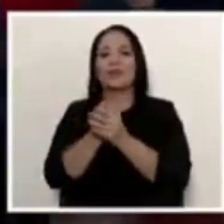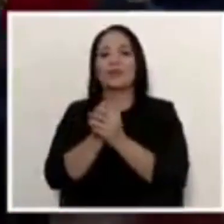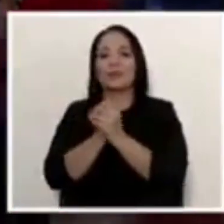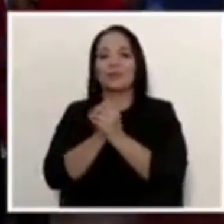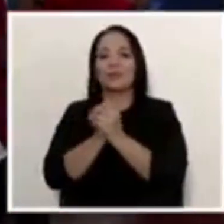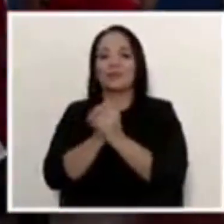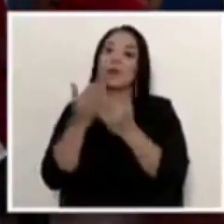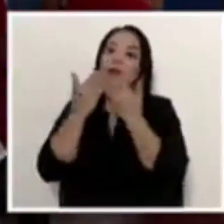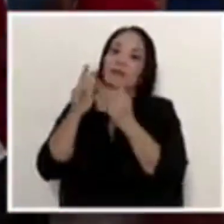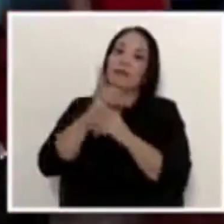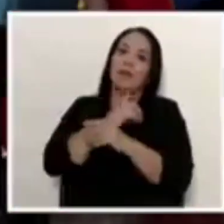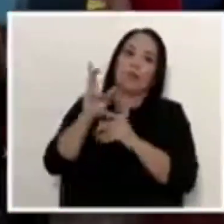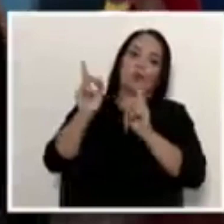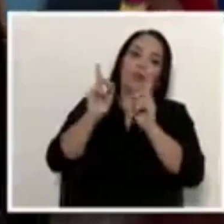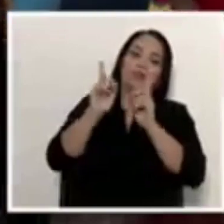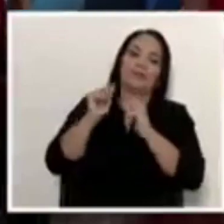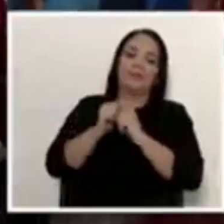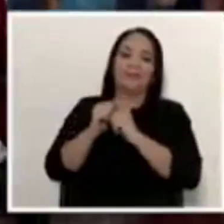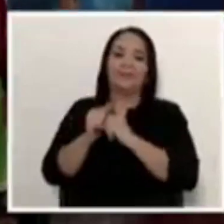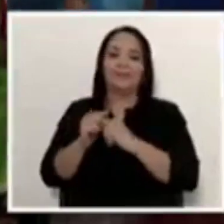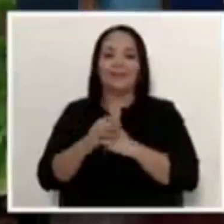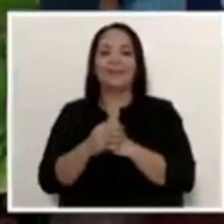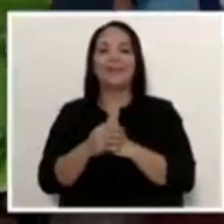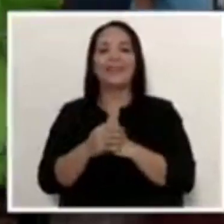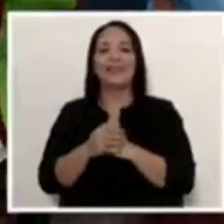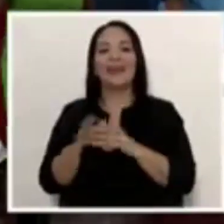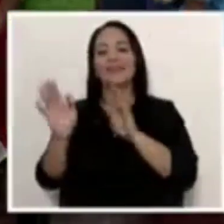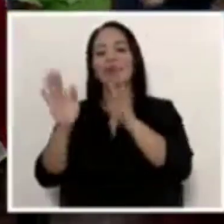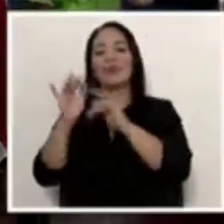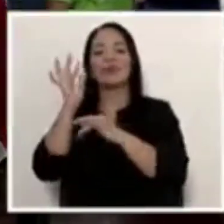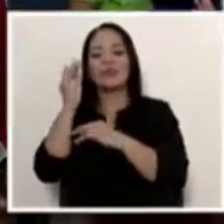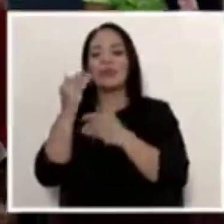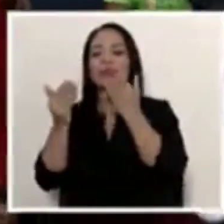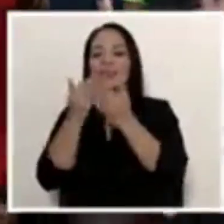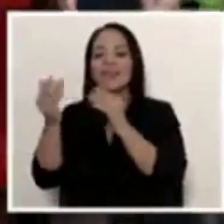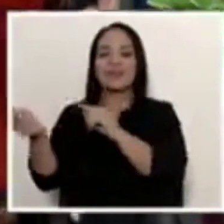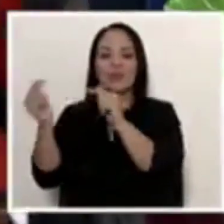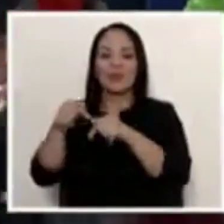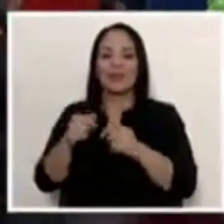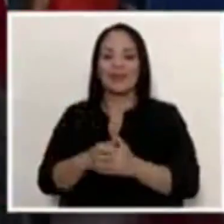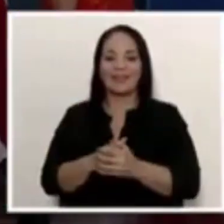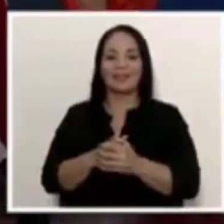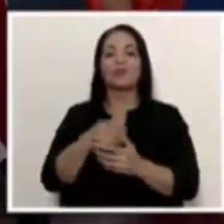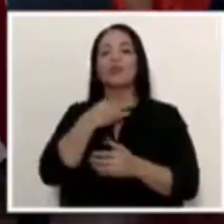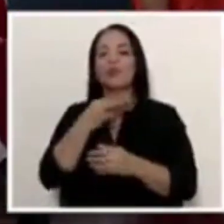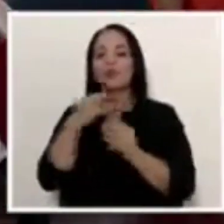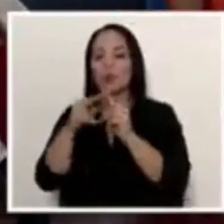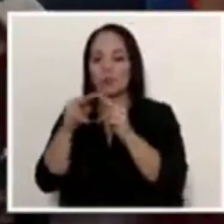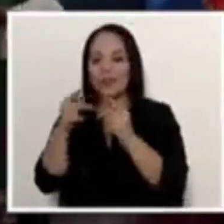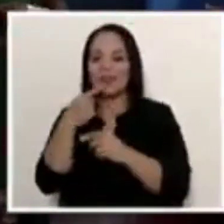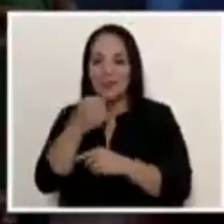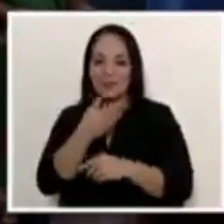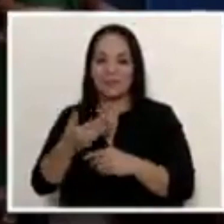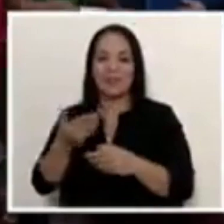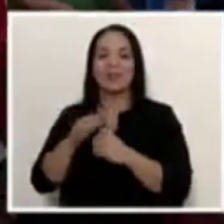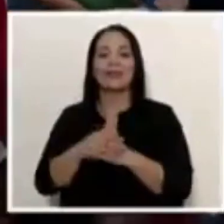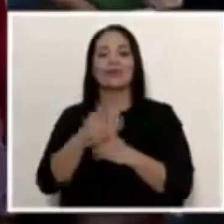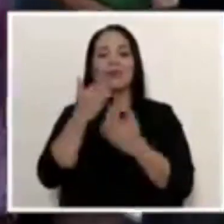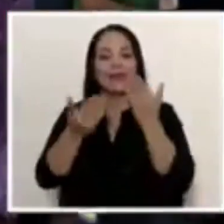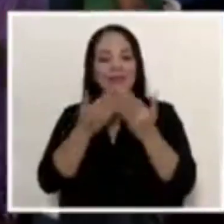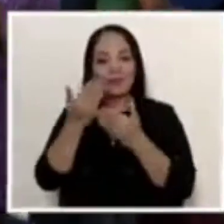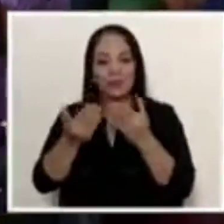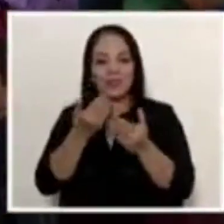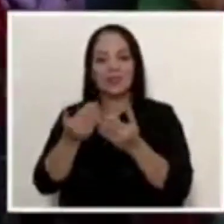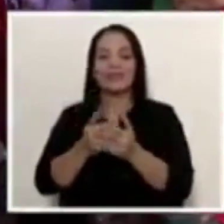gracias a Dios no lo hago, porque ese paración de poder está luego, señora. Muchas gracias por venir, mucho gusto conocerlos, muchas gracias,